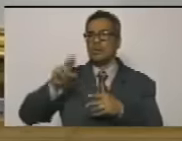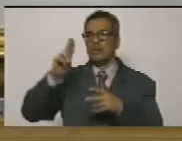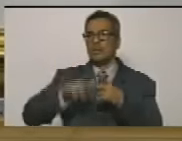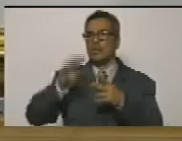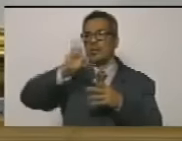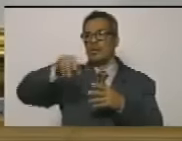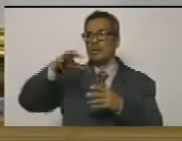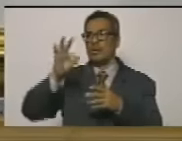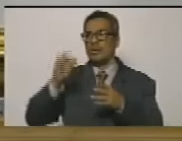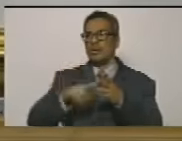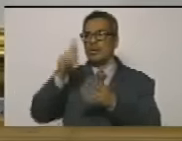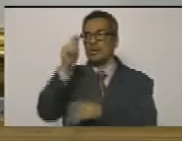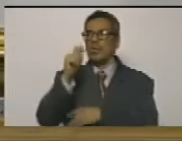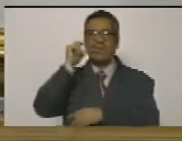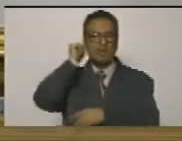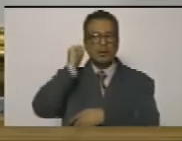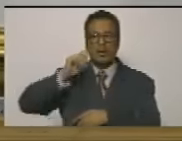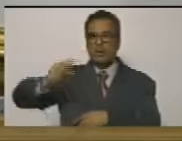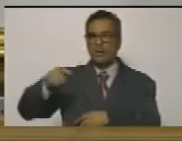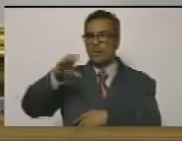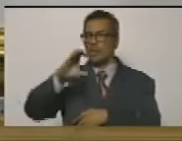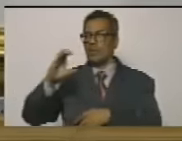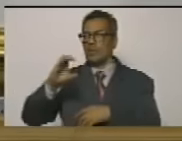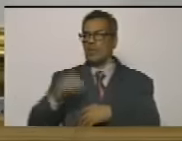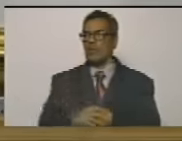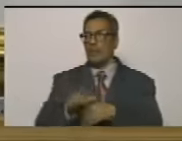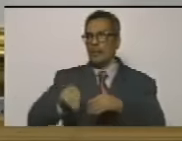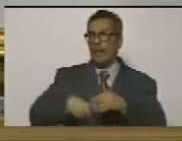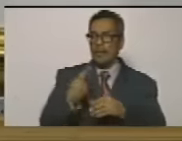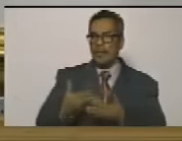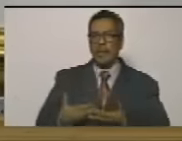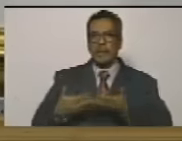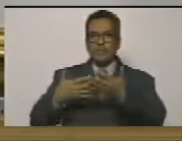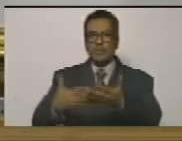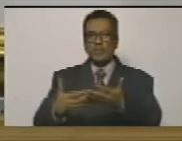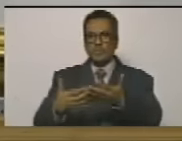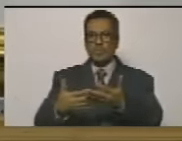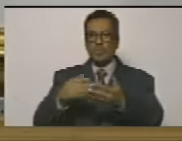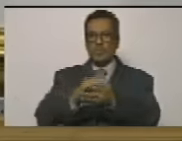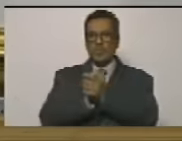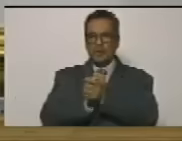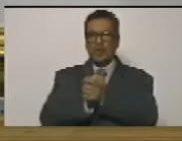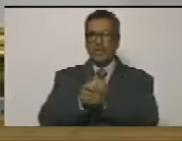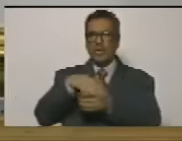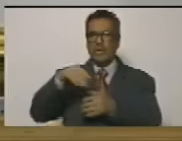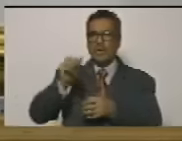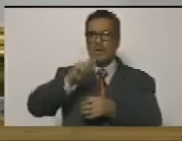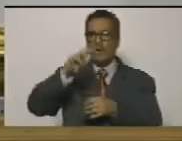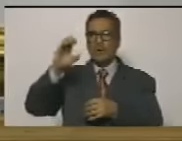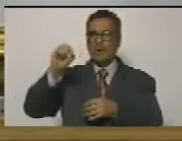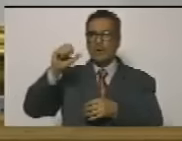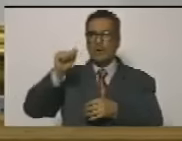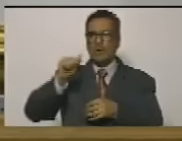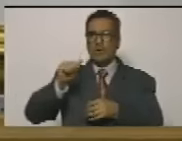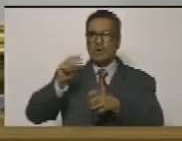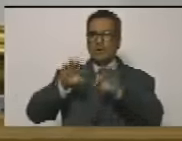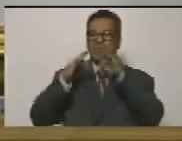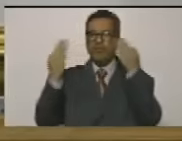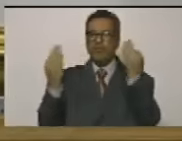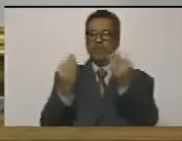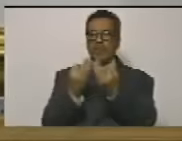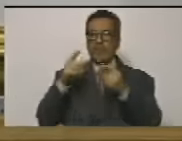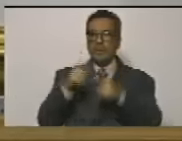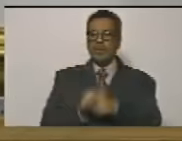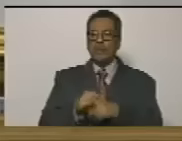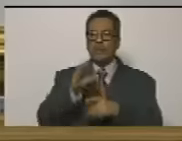Jesús Faría la diputada Grecia Colmenares que puedan entregar a la compañera Aurora Morales familiares